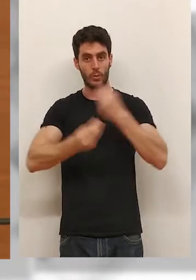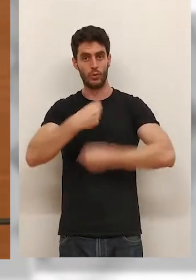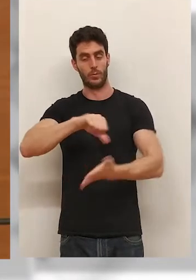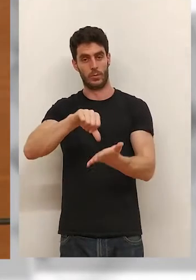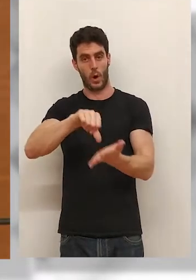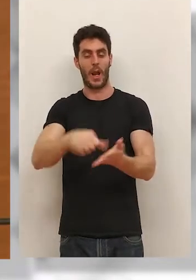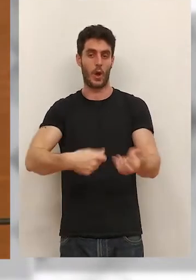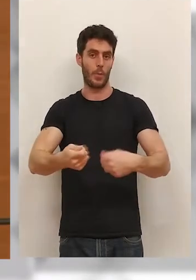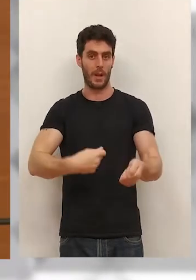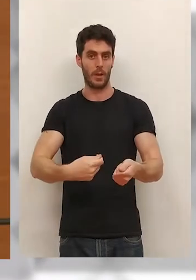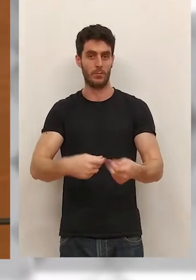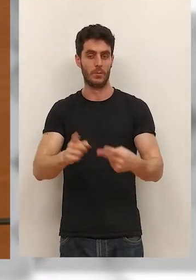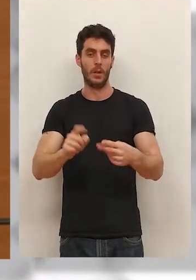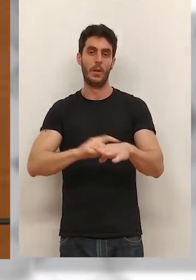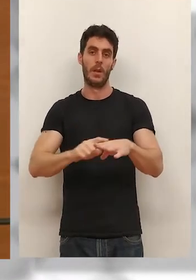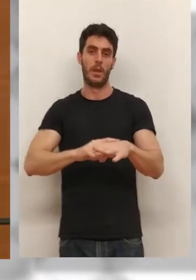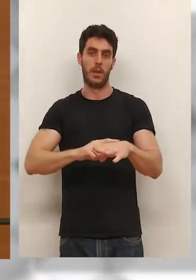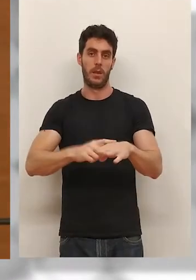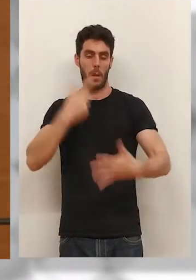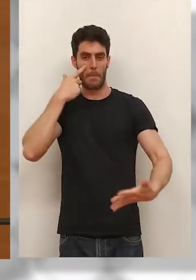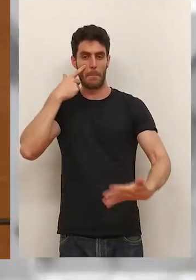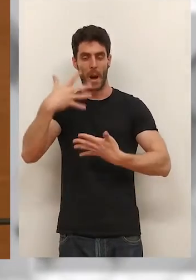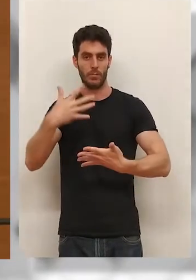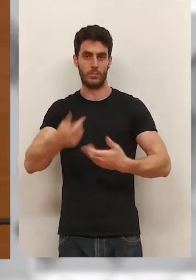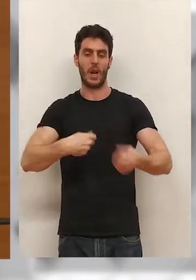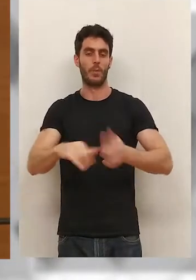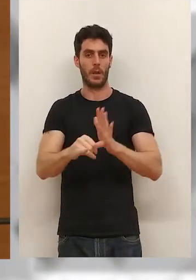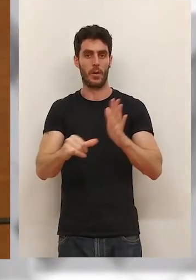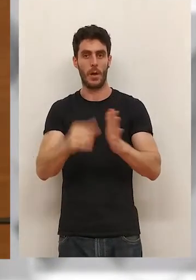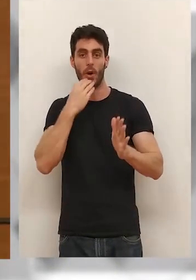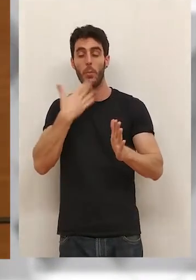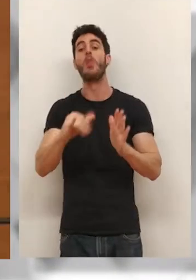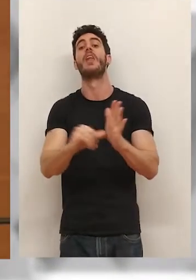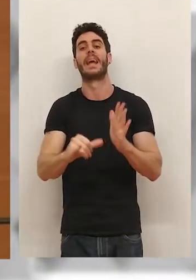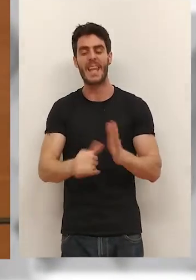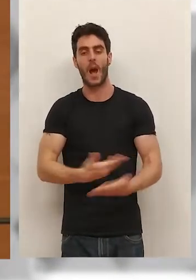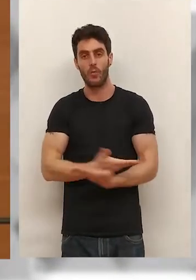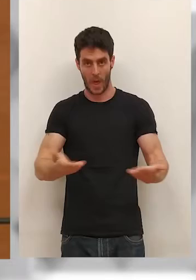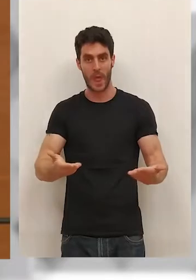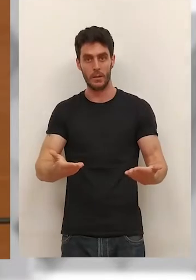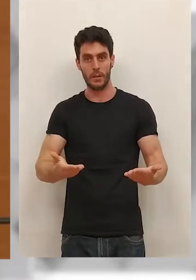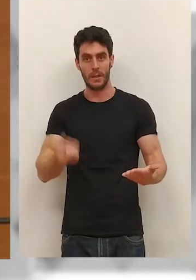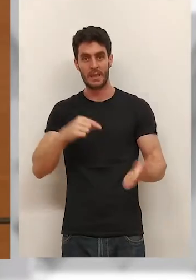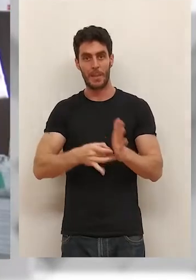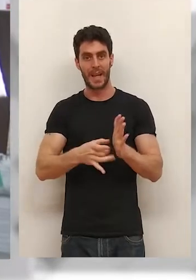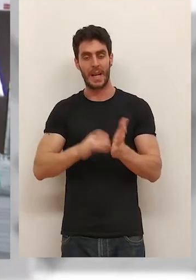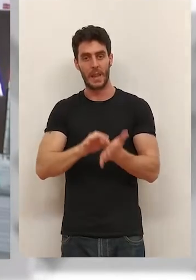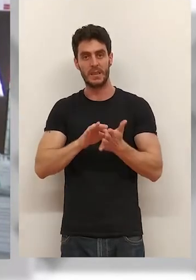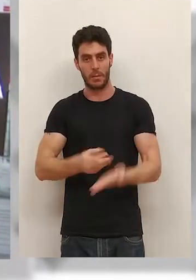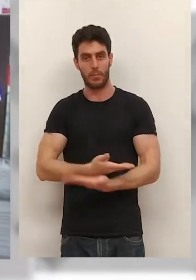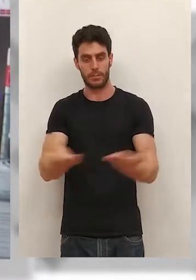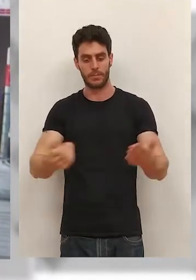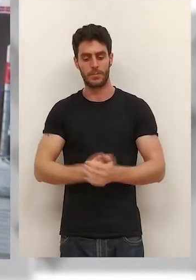local y resaltar los atributos del comercio de proximidad entre los cuales destacan la cercanía, la confianza y la calidad de sus servicios y productos.